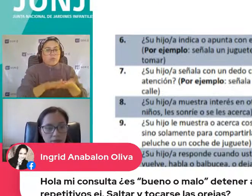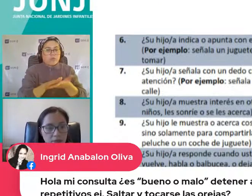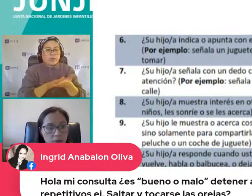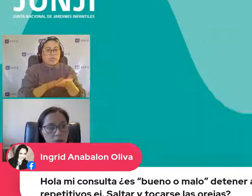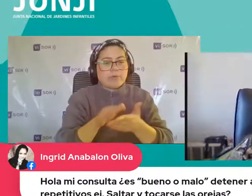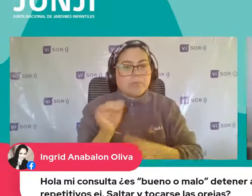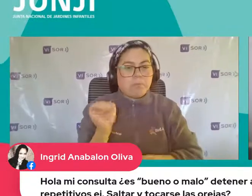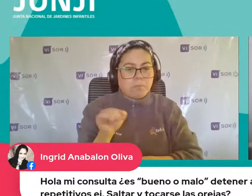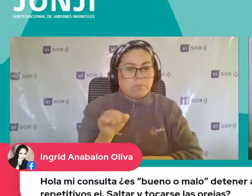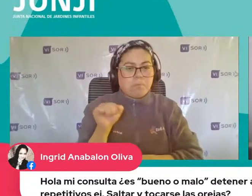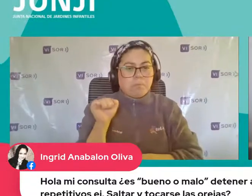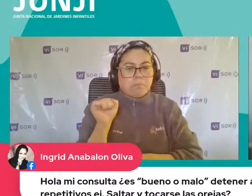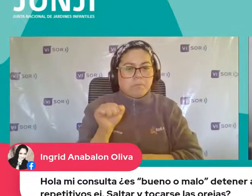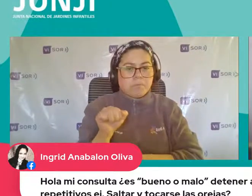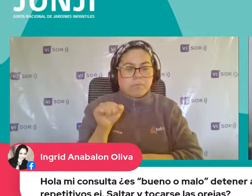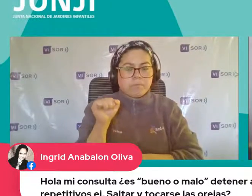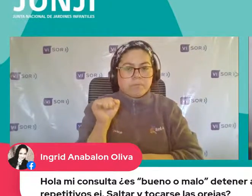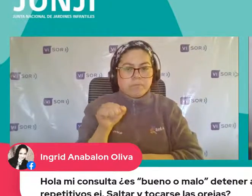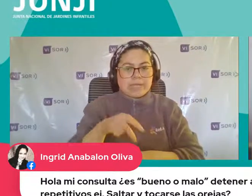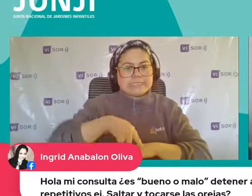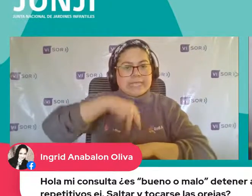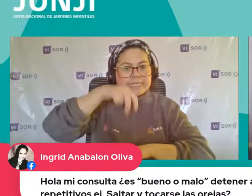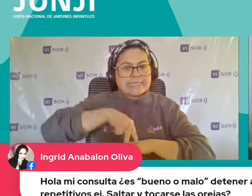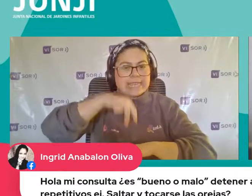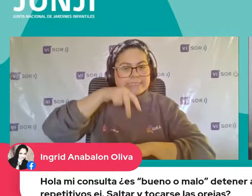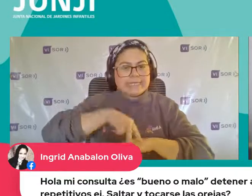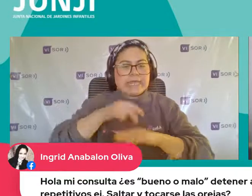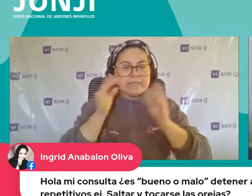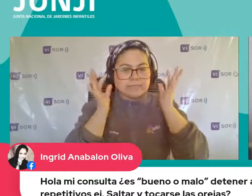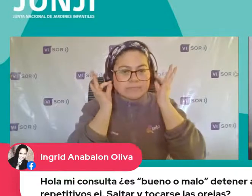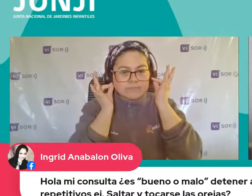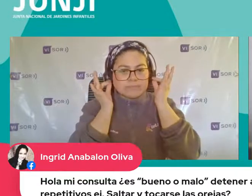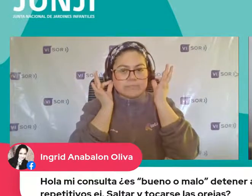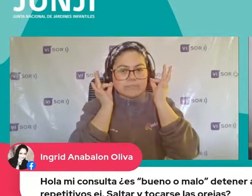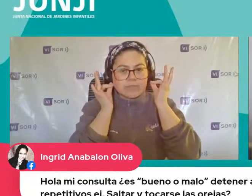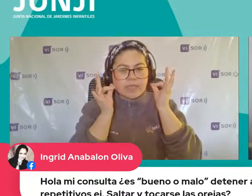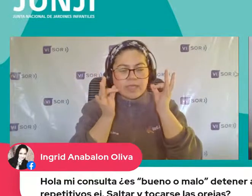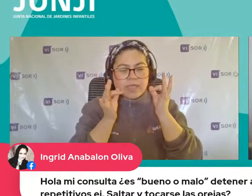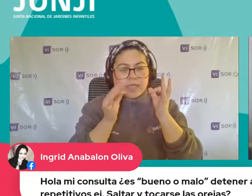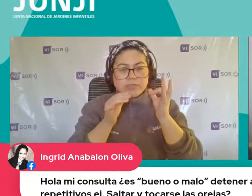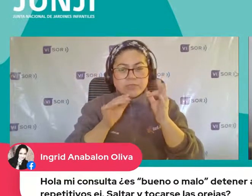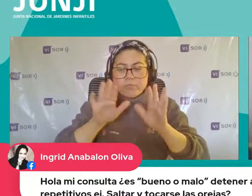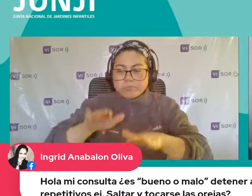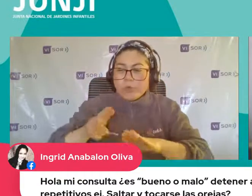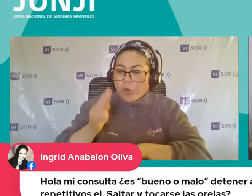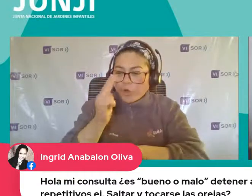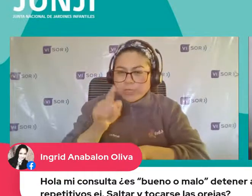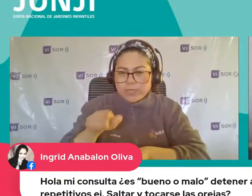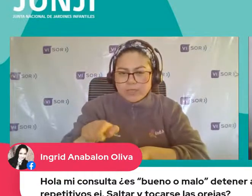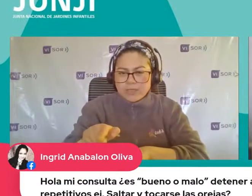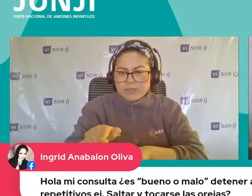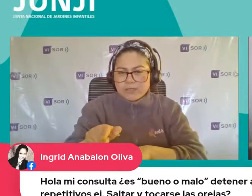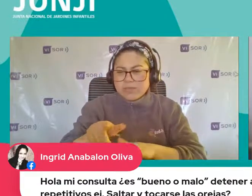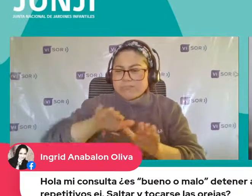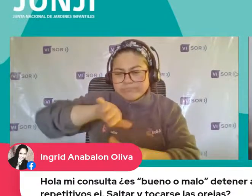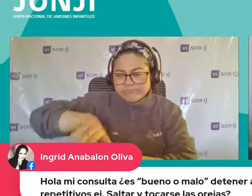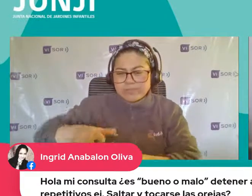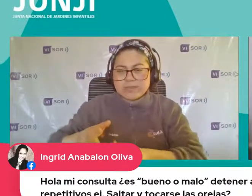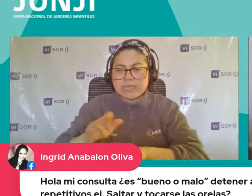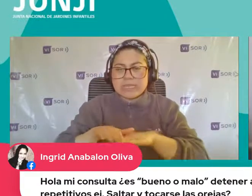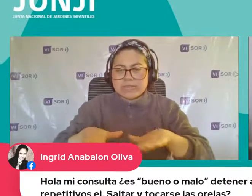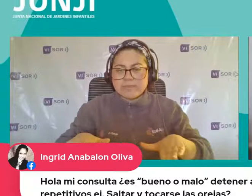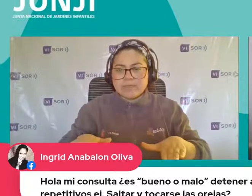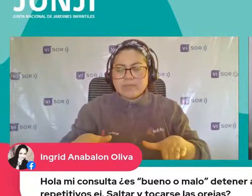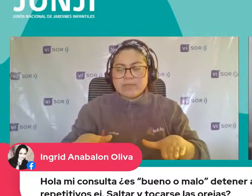repetitivos Saltar o tocarse las orejas? Ya Desde ahí Yo siempre Doy una sugerencia Primero Estos